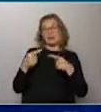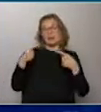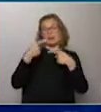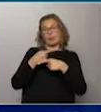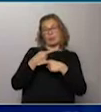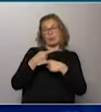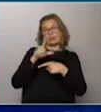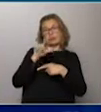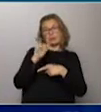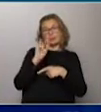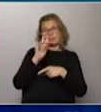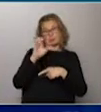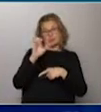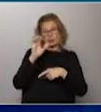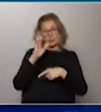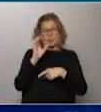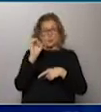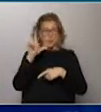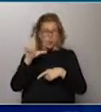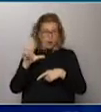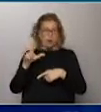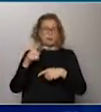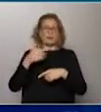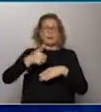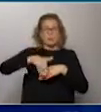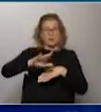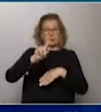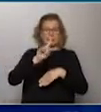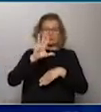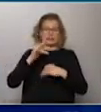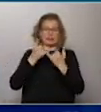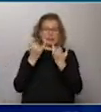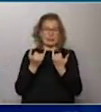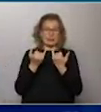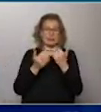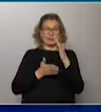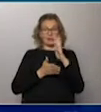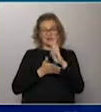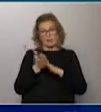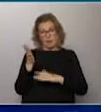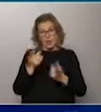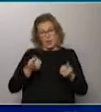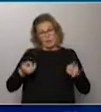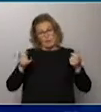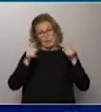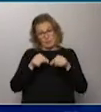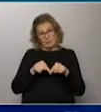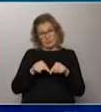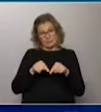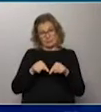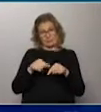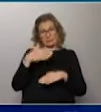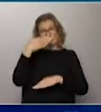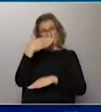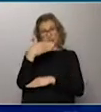el partido pendiente que no va a jugar el próximo fin de semana, lo posterga para dentro de 15 días. Sale a jugar con Liverpool en Vuelvevar, vuelve al Regency